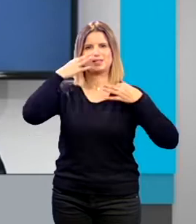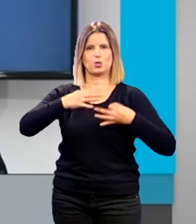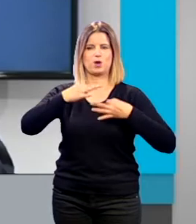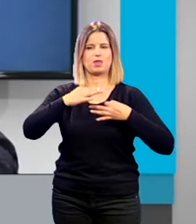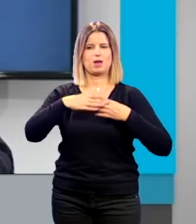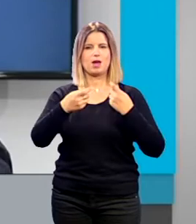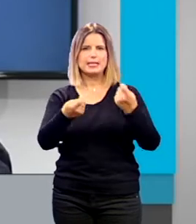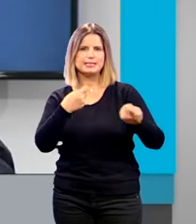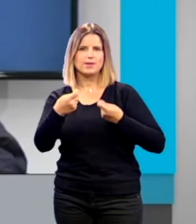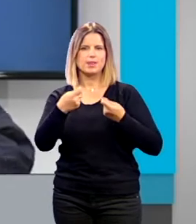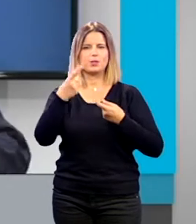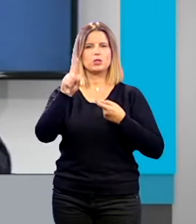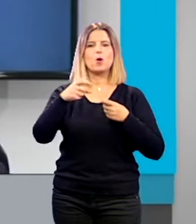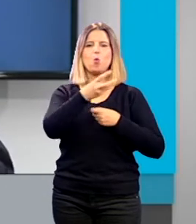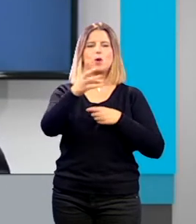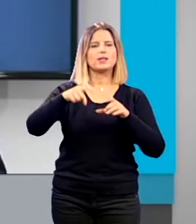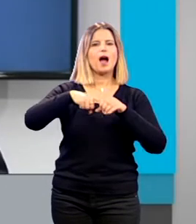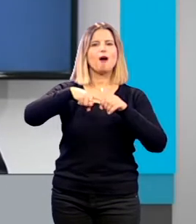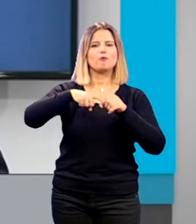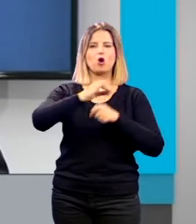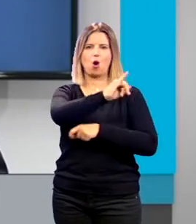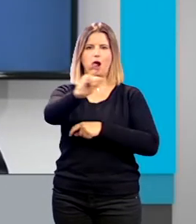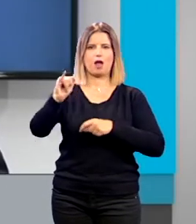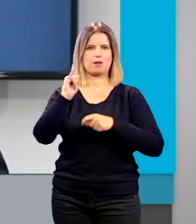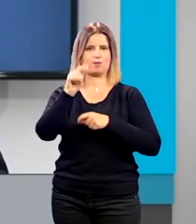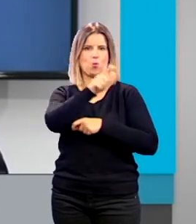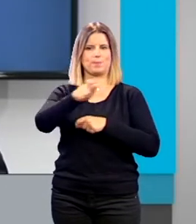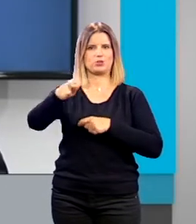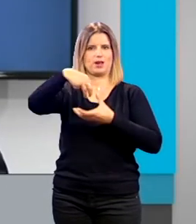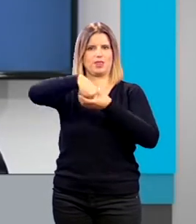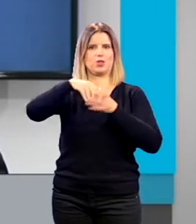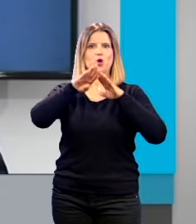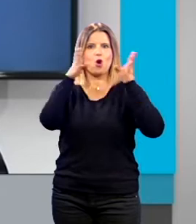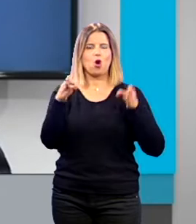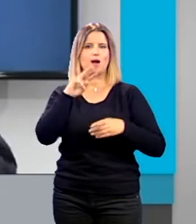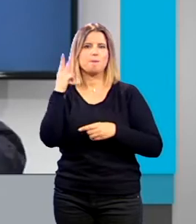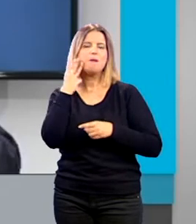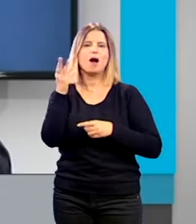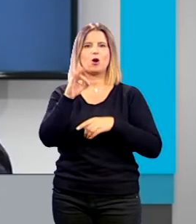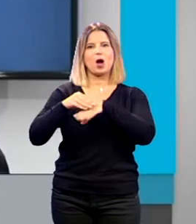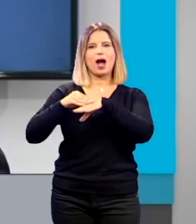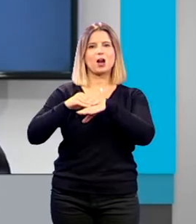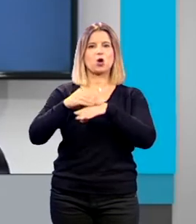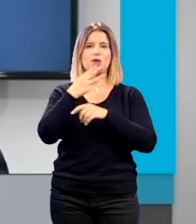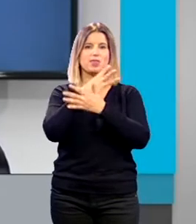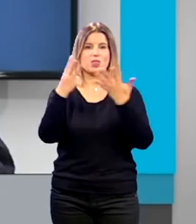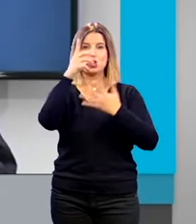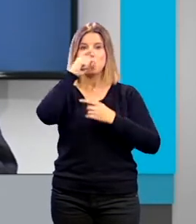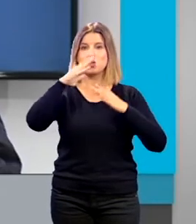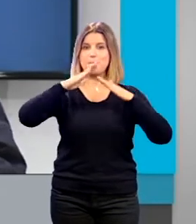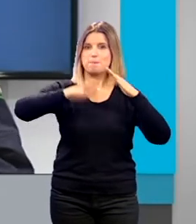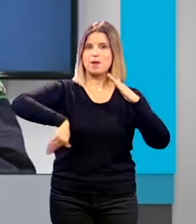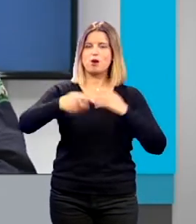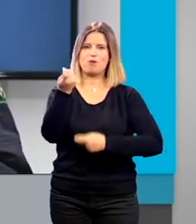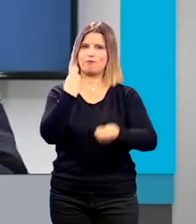establecimientos, el control de los aforos, el control lógicamente de la prohibición de venta de alcohol a menores fuera del horario y sobre todo,